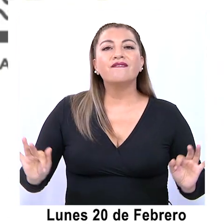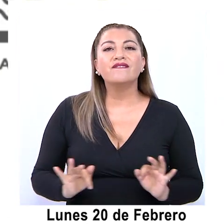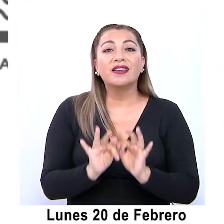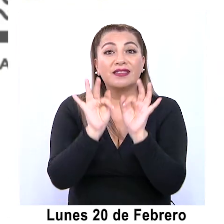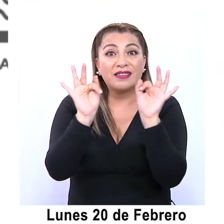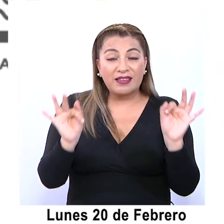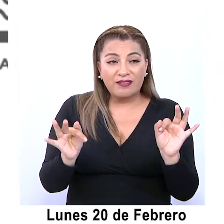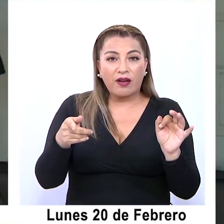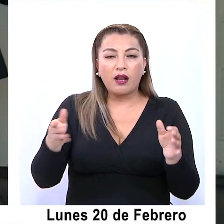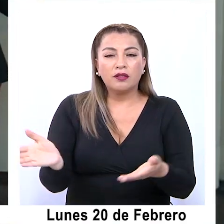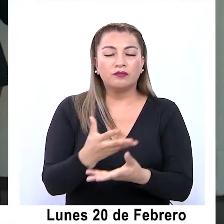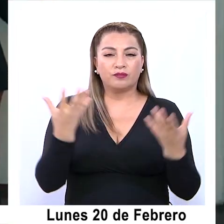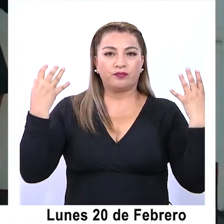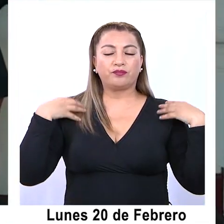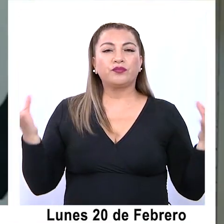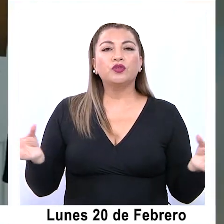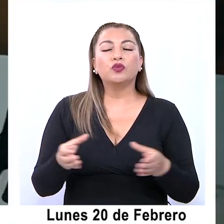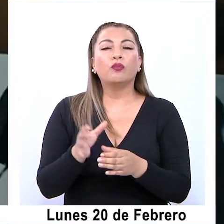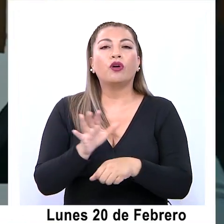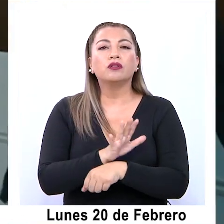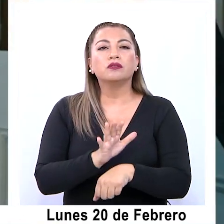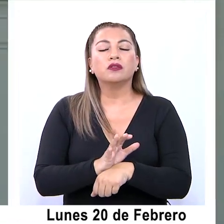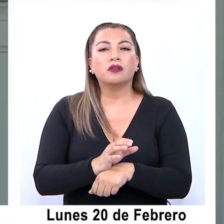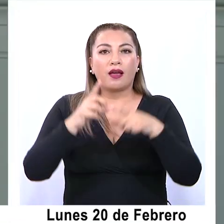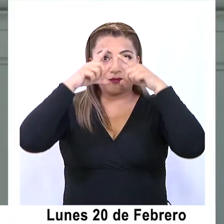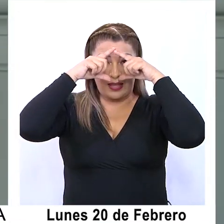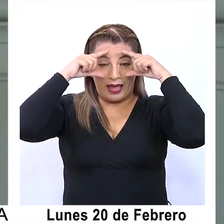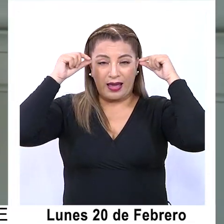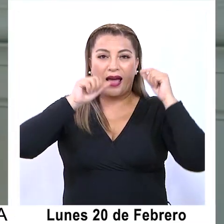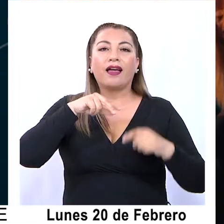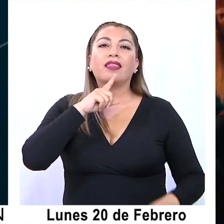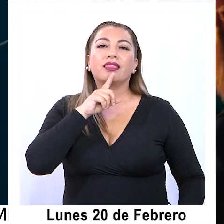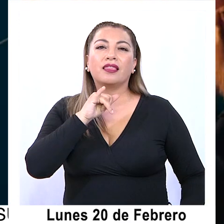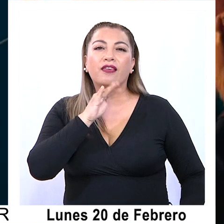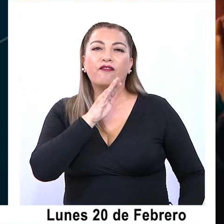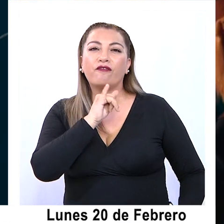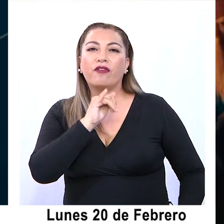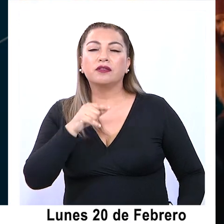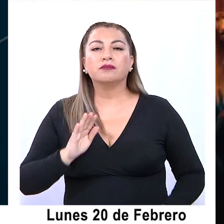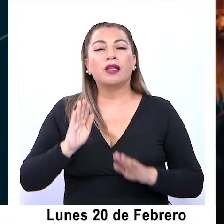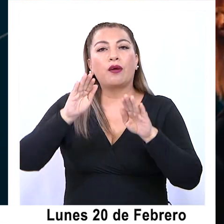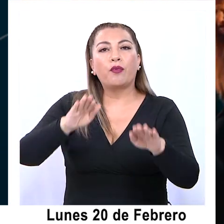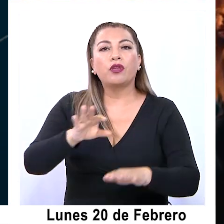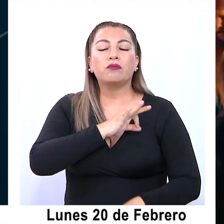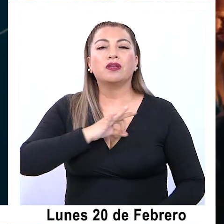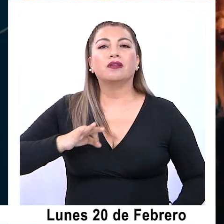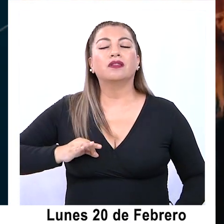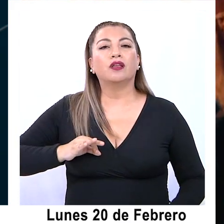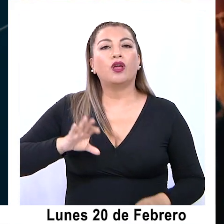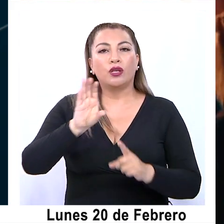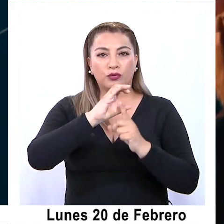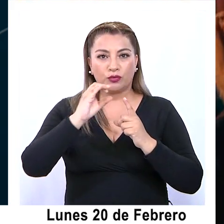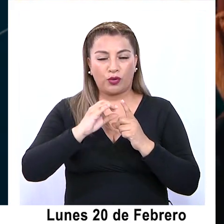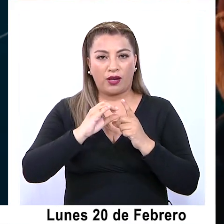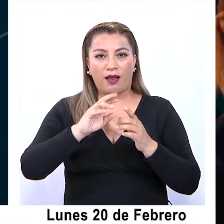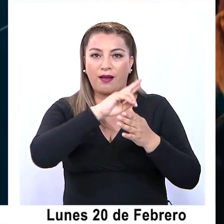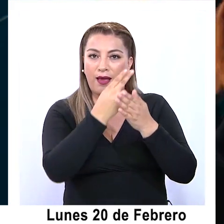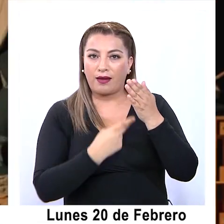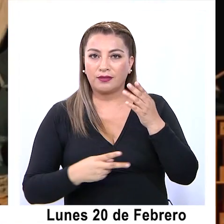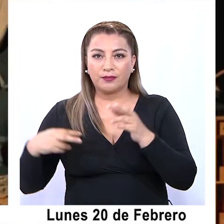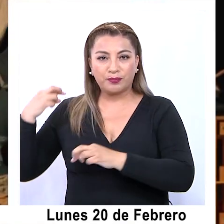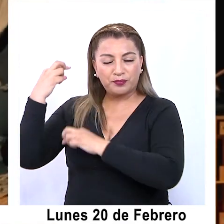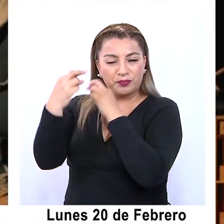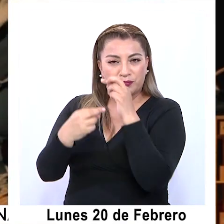Findats lo organiza la Compañía de Teatro Antifaz y es financiado por el Ministerio de las Culturas, las Artes y el Patrimonio.